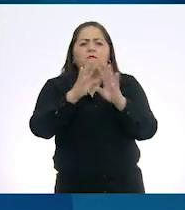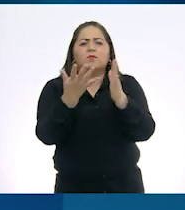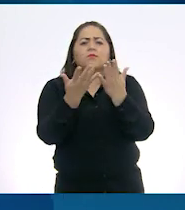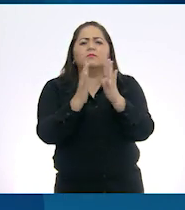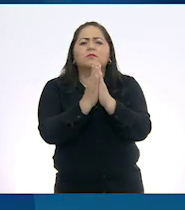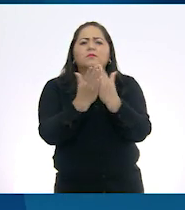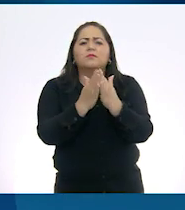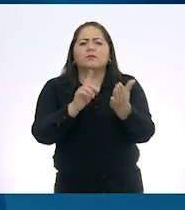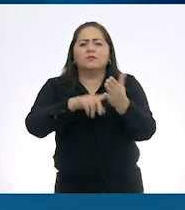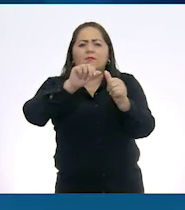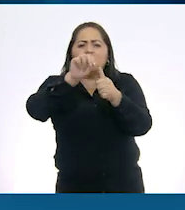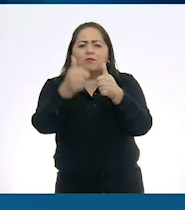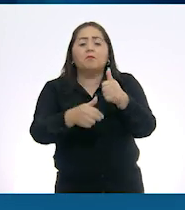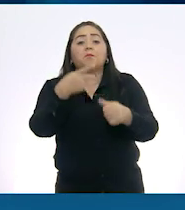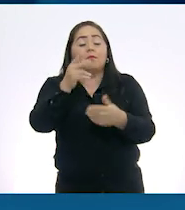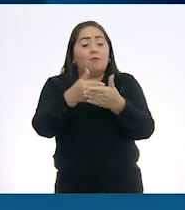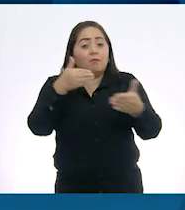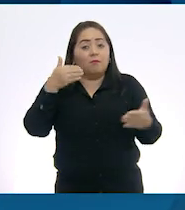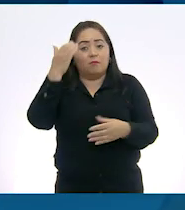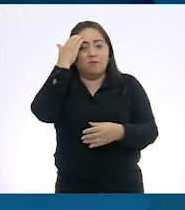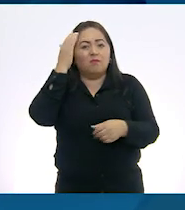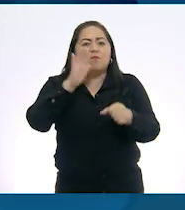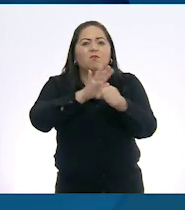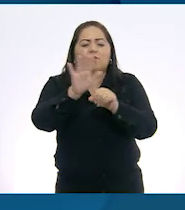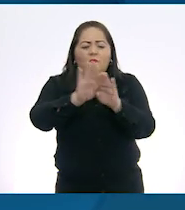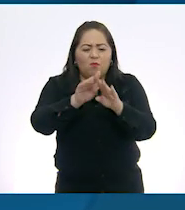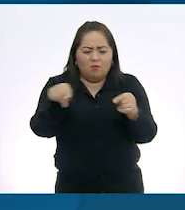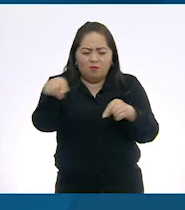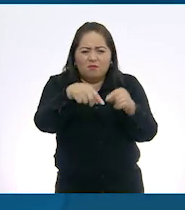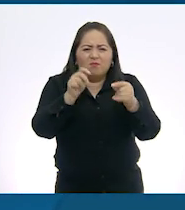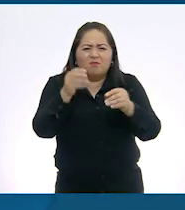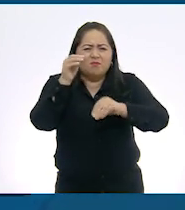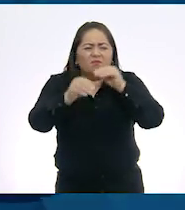artesanal, pero antes conozcamos las partes que lo integran,